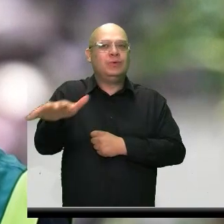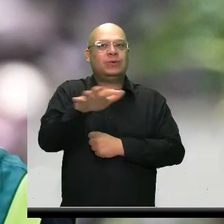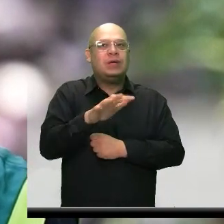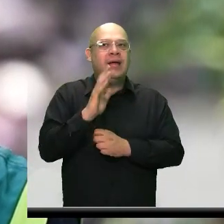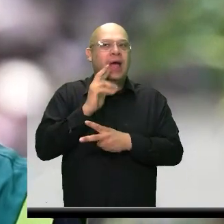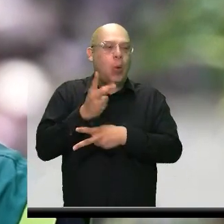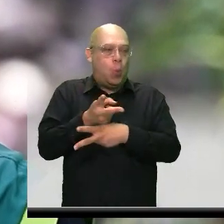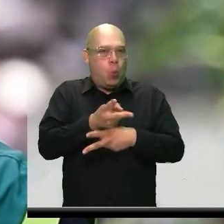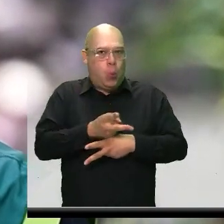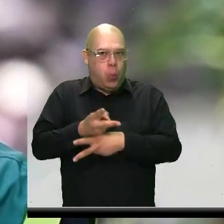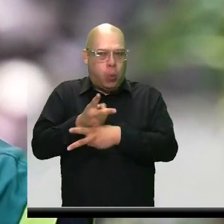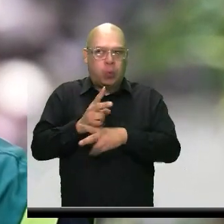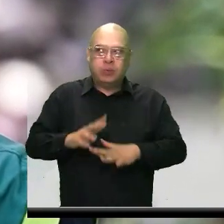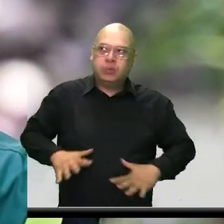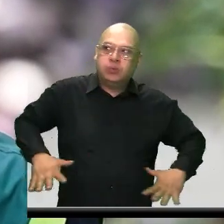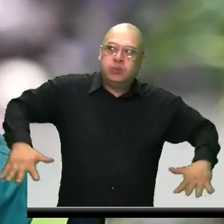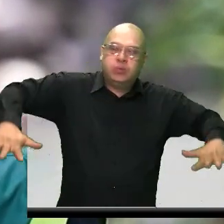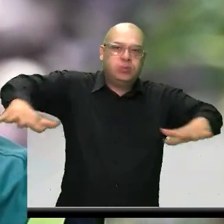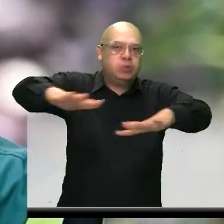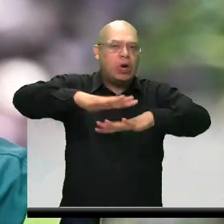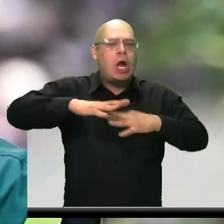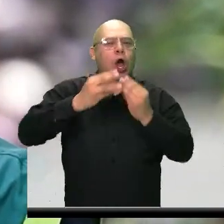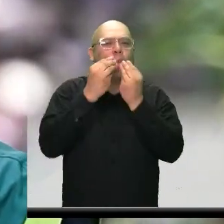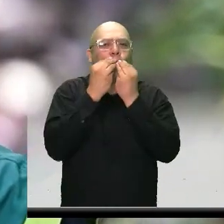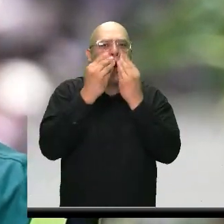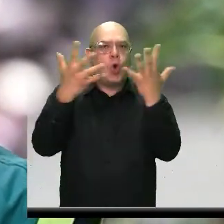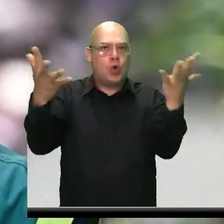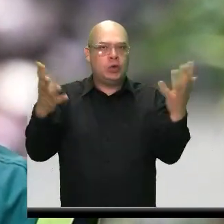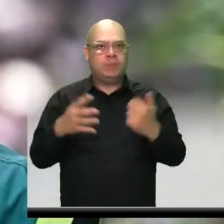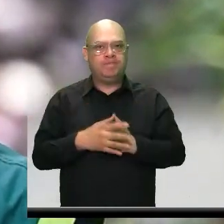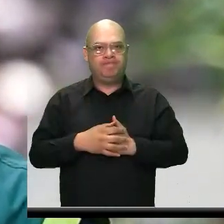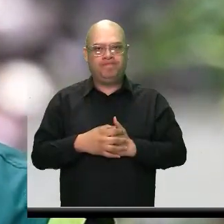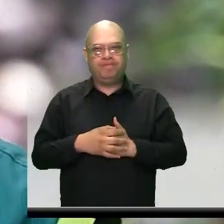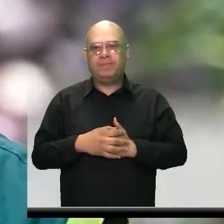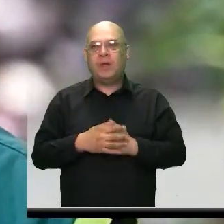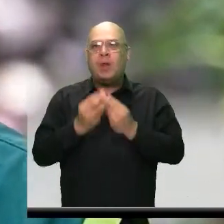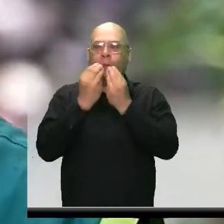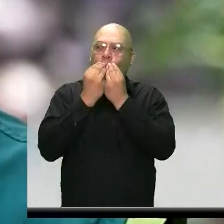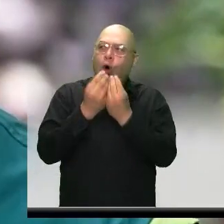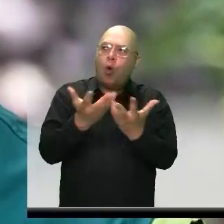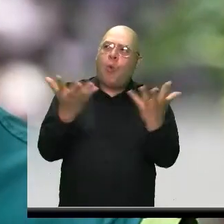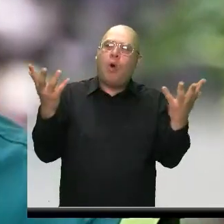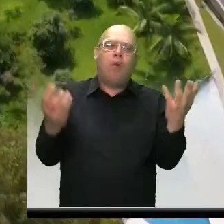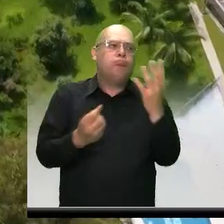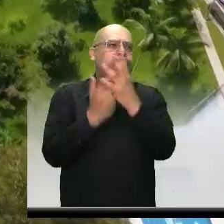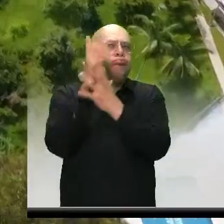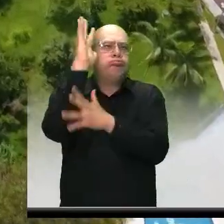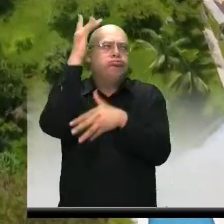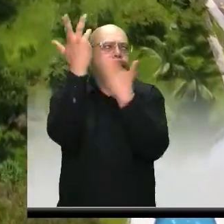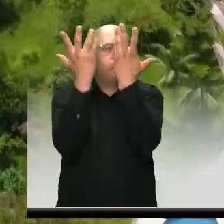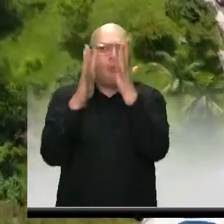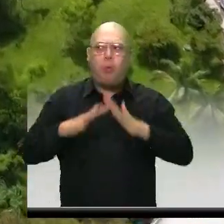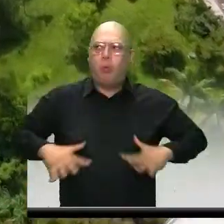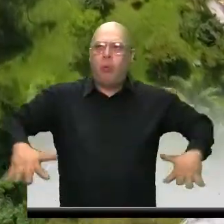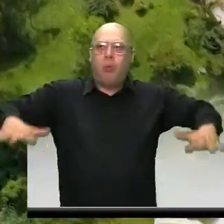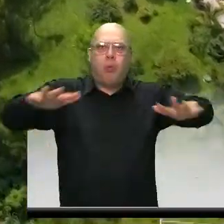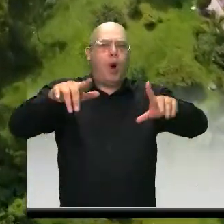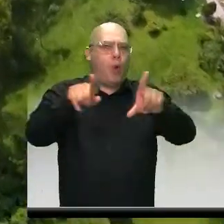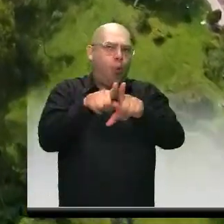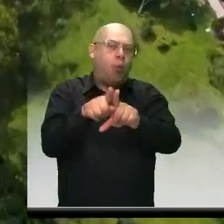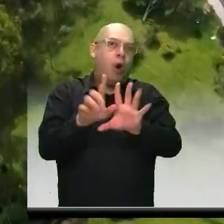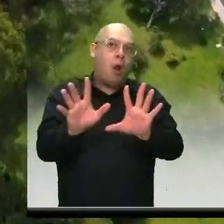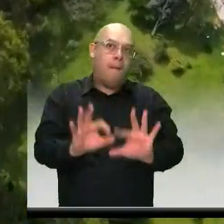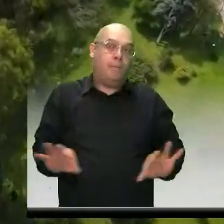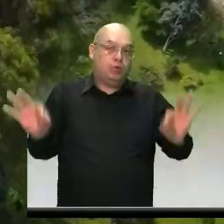este hermoso ecosistema, este pulmón verde que tiene nuestra ciudad, guiando a la